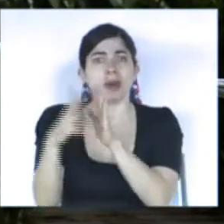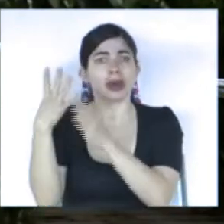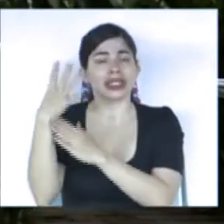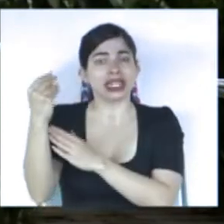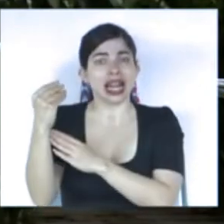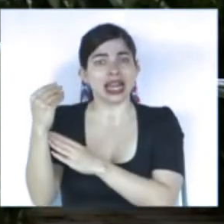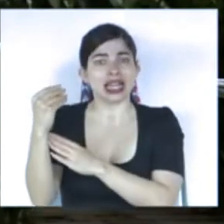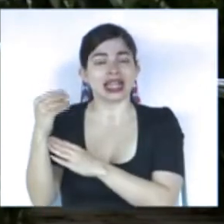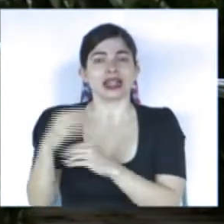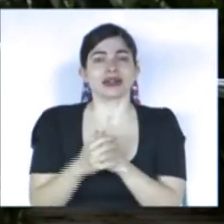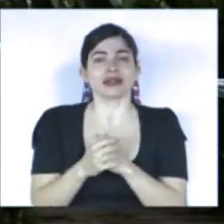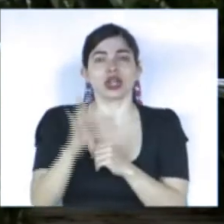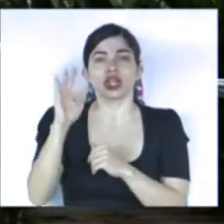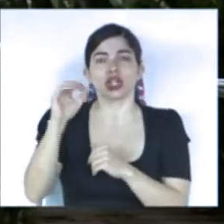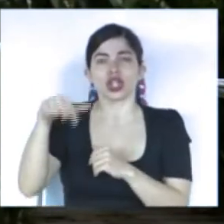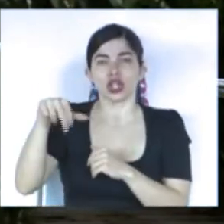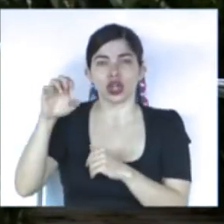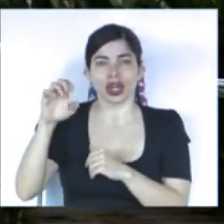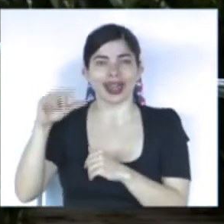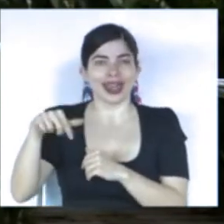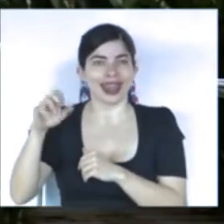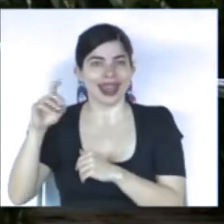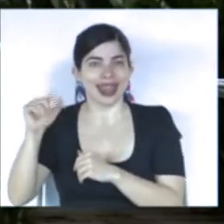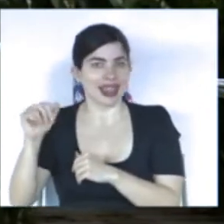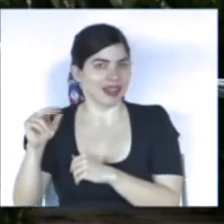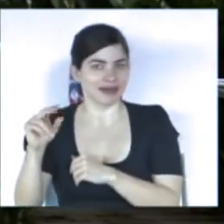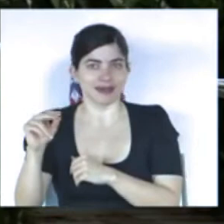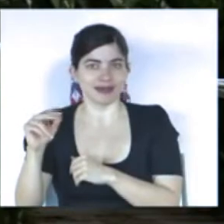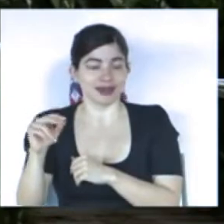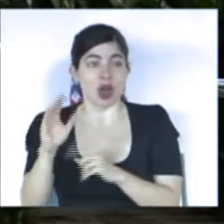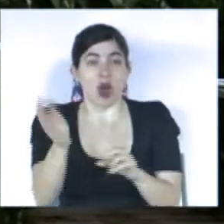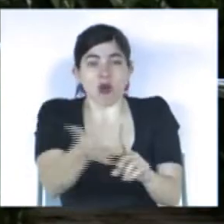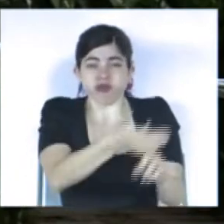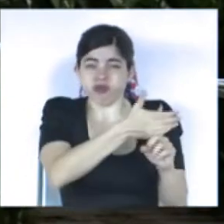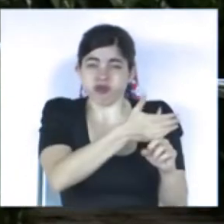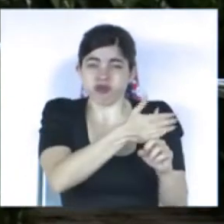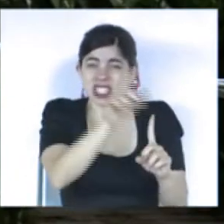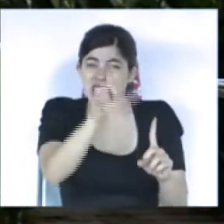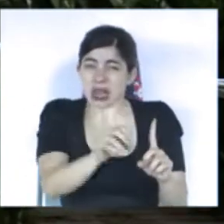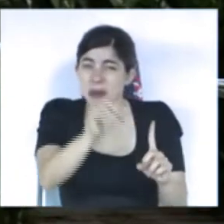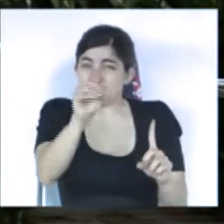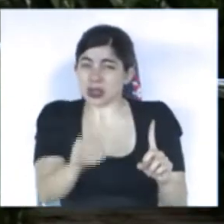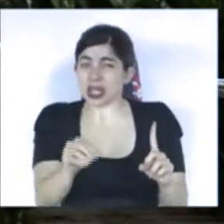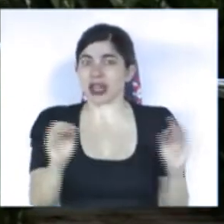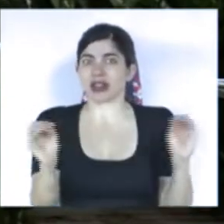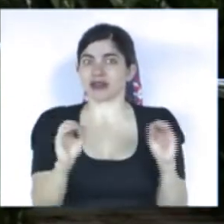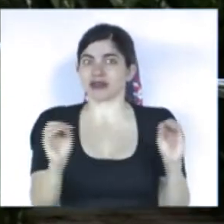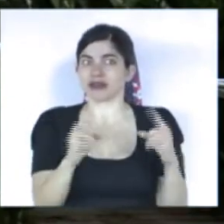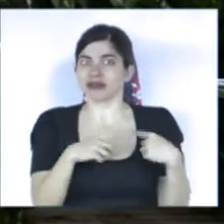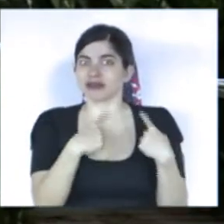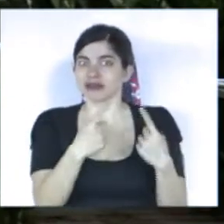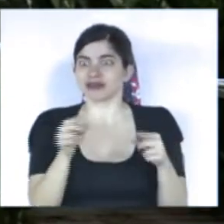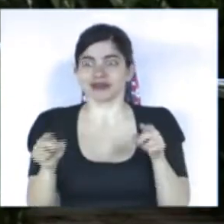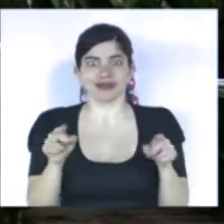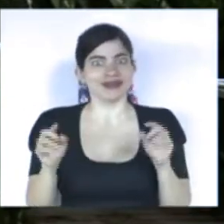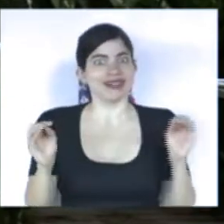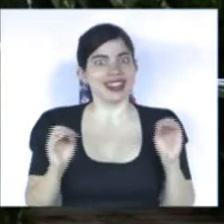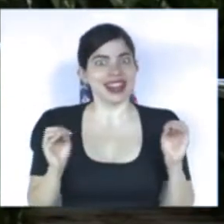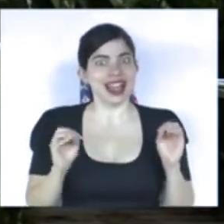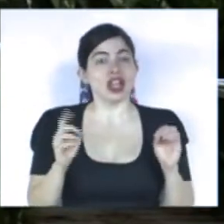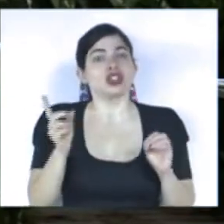tenido confinamientos totales. Hemos ido tomando las decisiones que nos han permitido